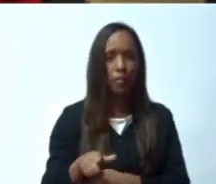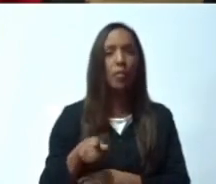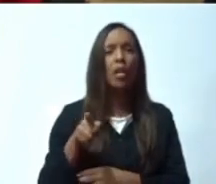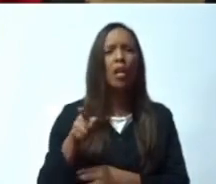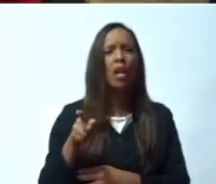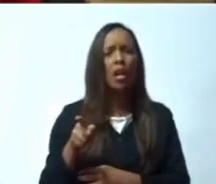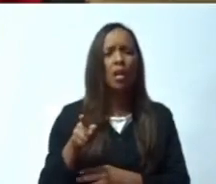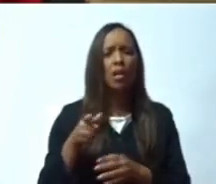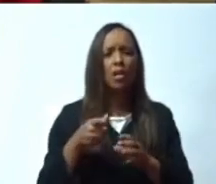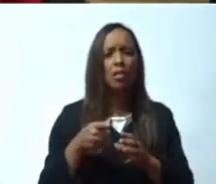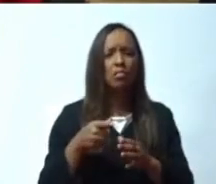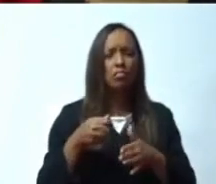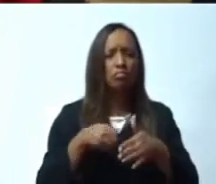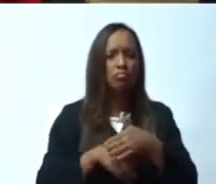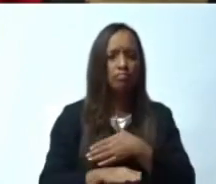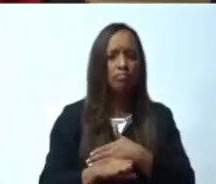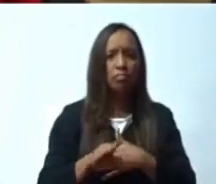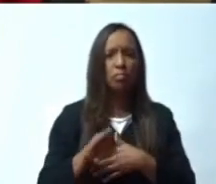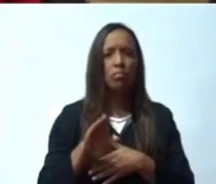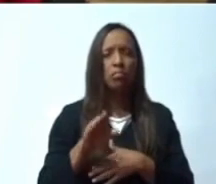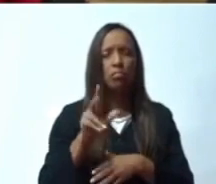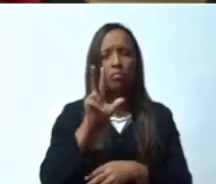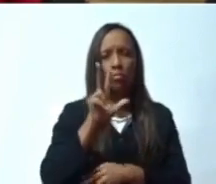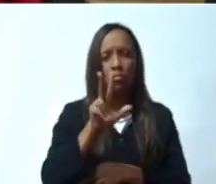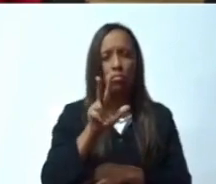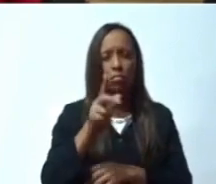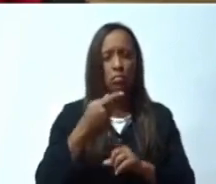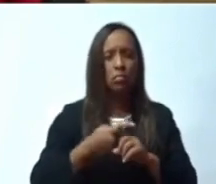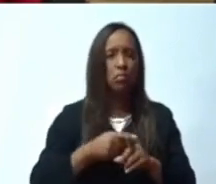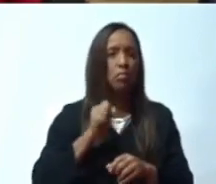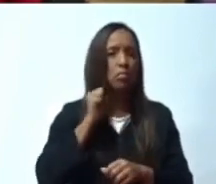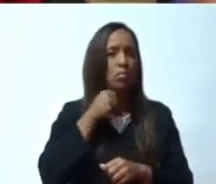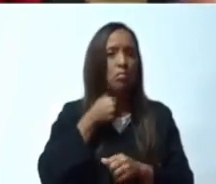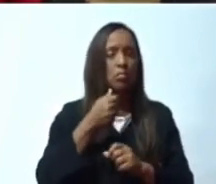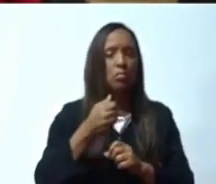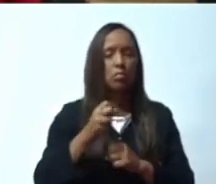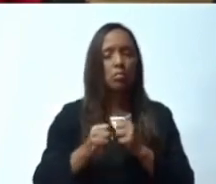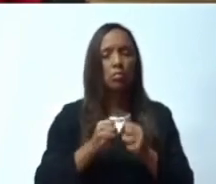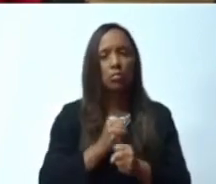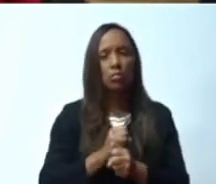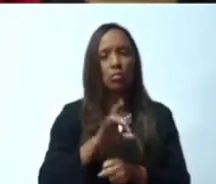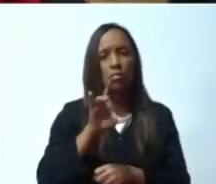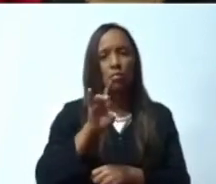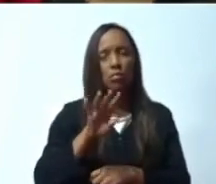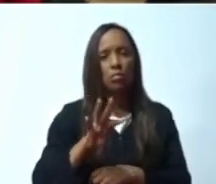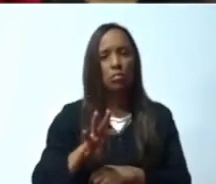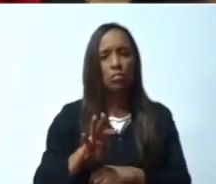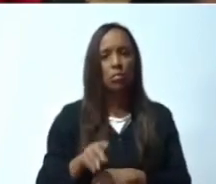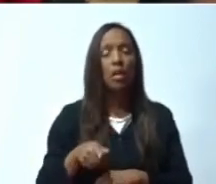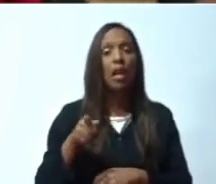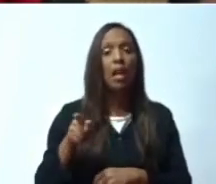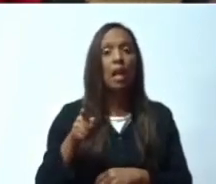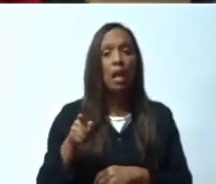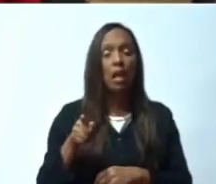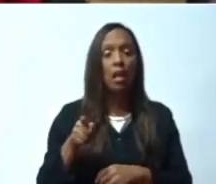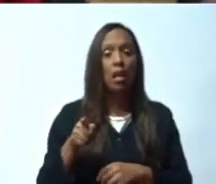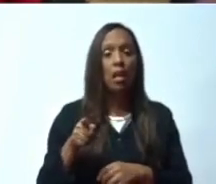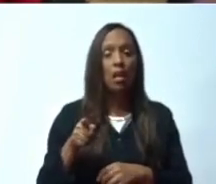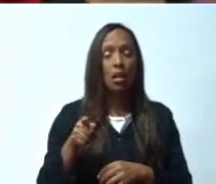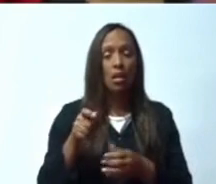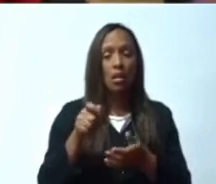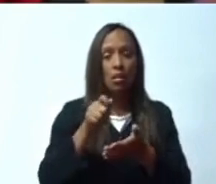Desde joven se dedicó a estudio, a escribir. Se ha convertido en un gran poeta,